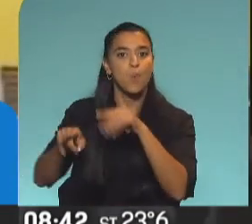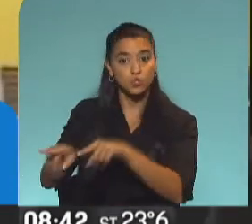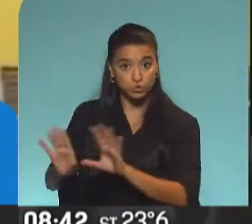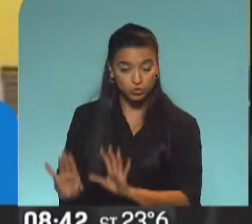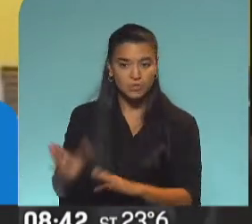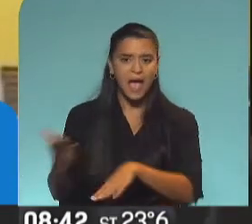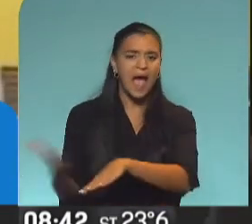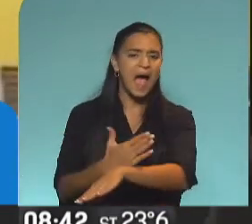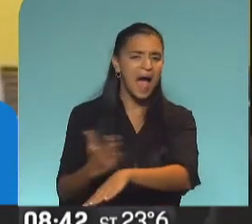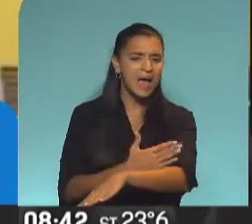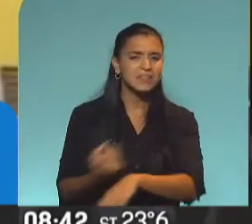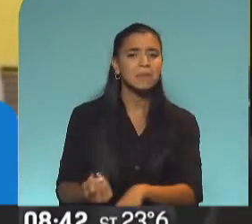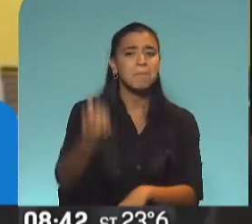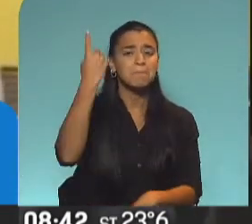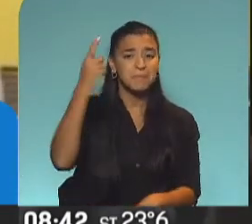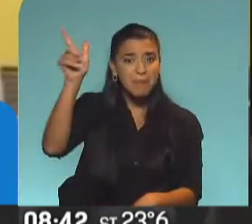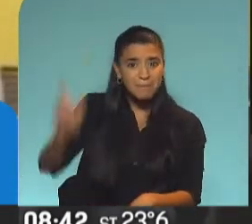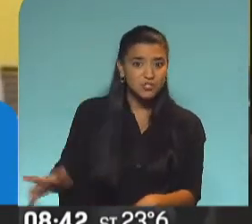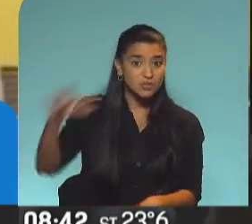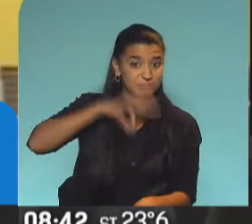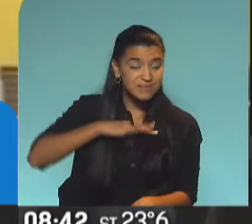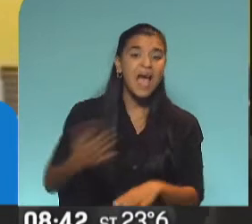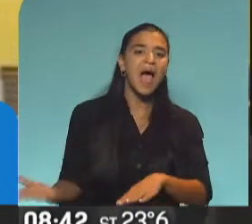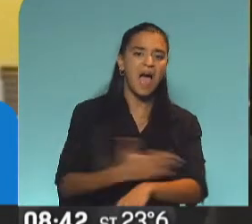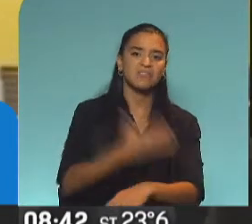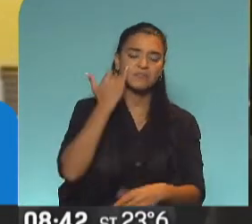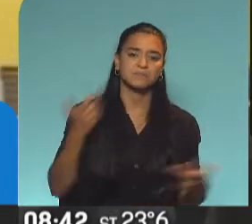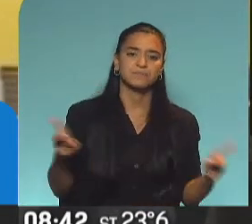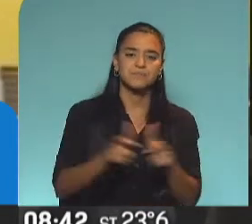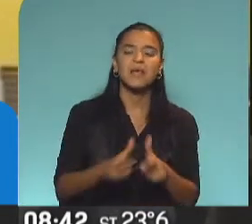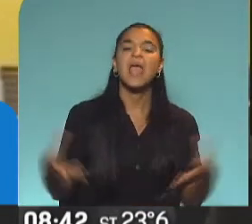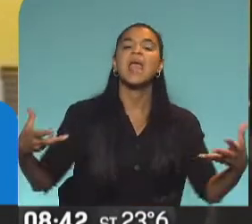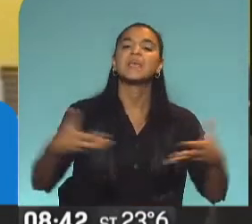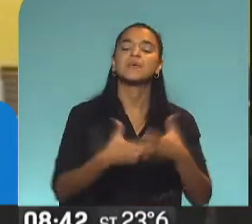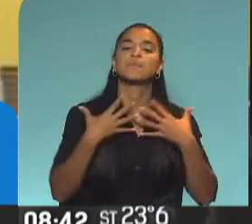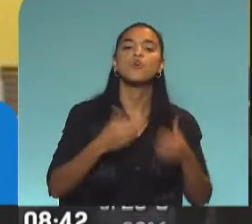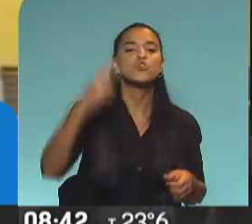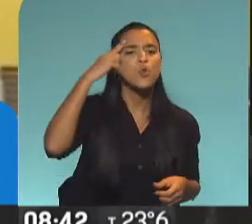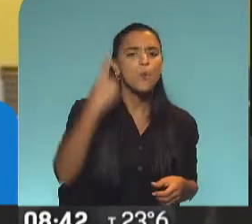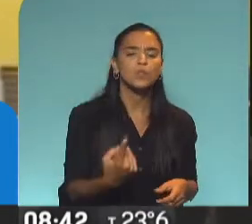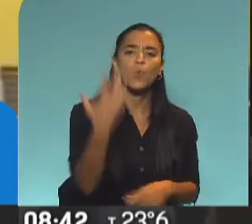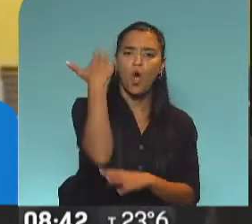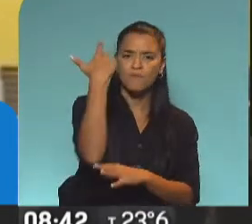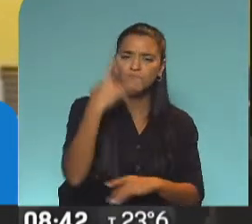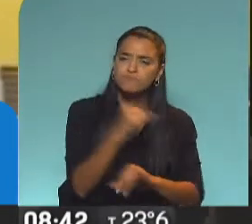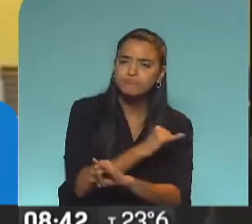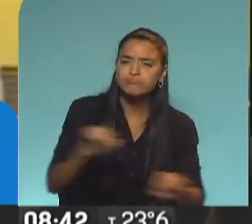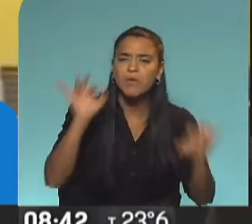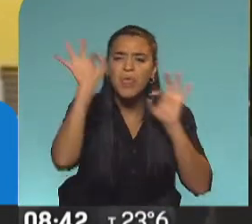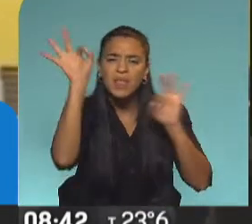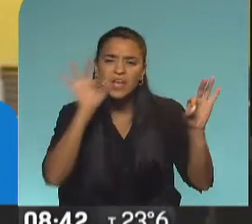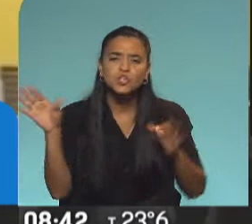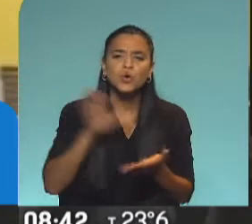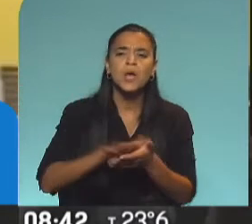antes de que llegara el primer caso. El equipo de salud dio 91 conferencias de prensa para detallar la situación